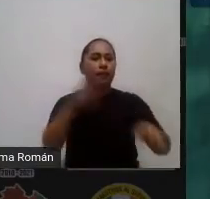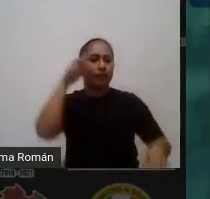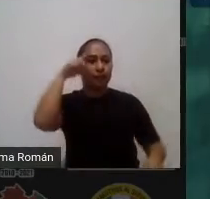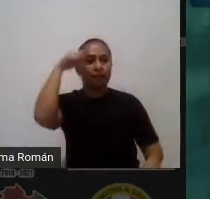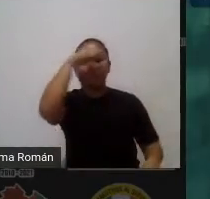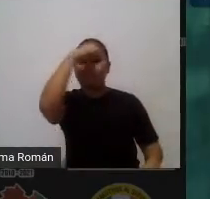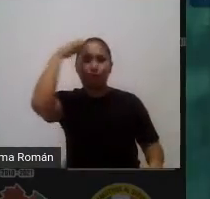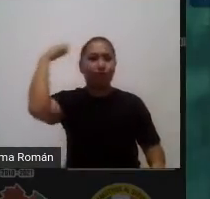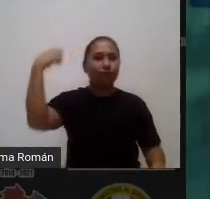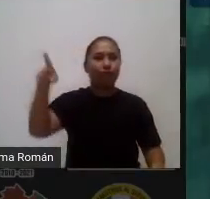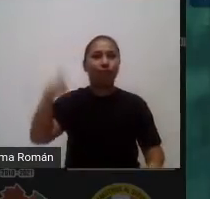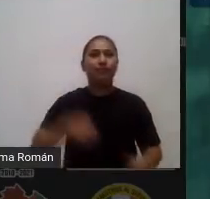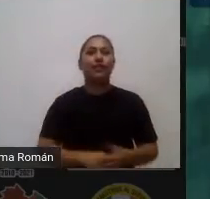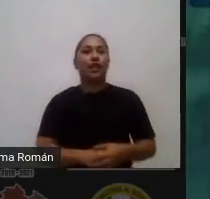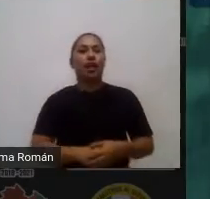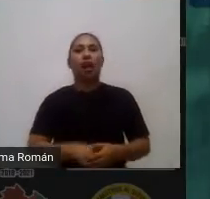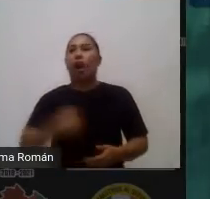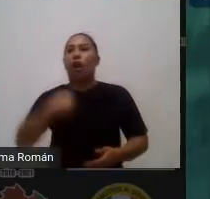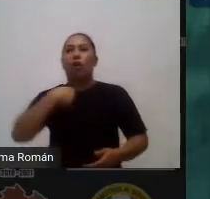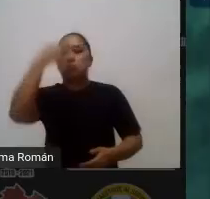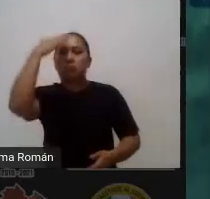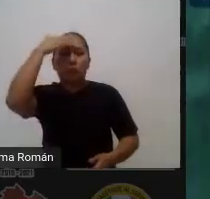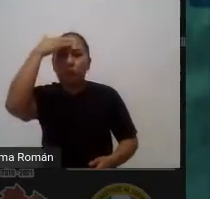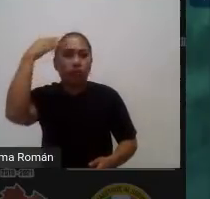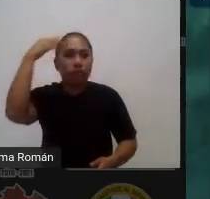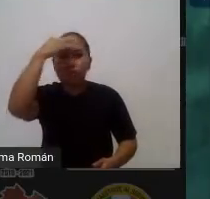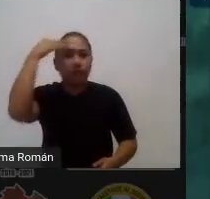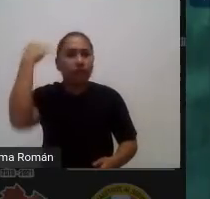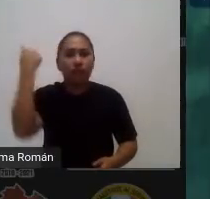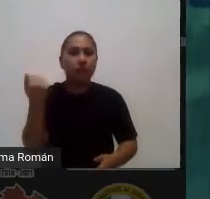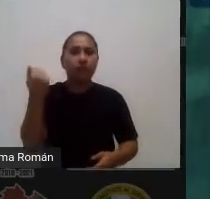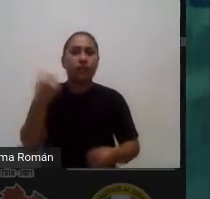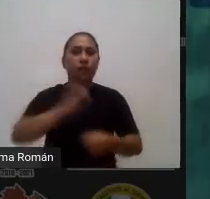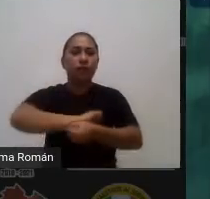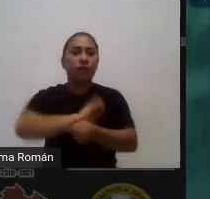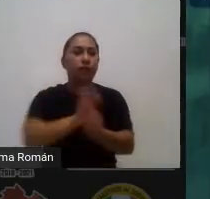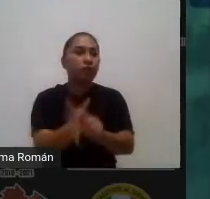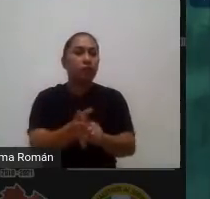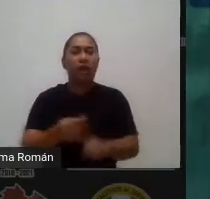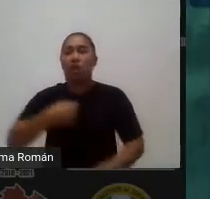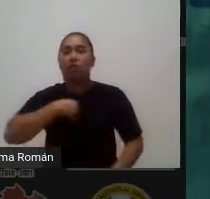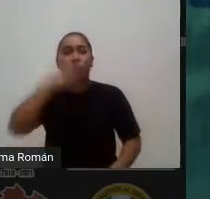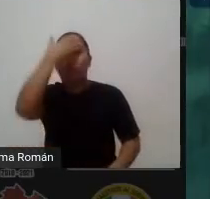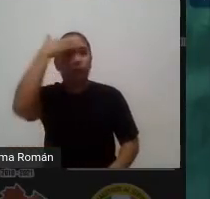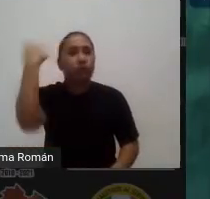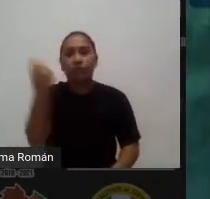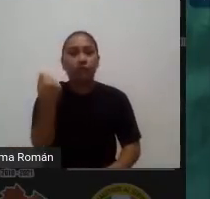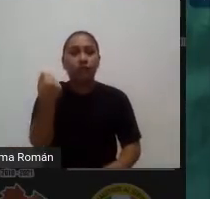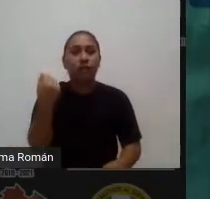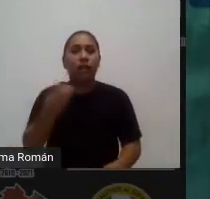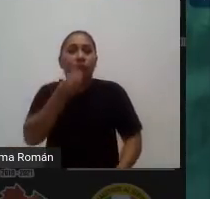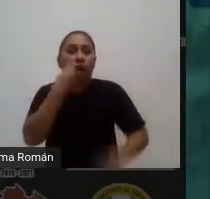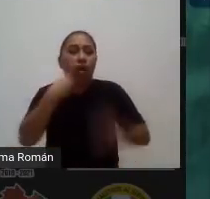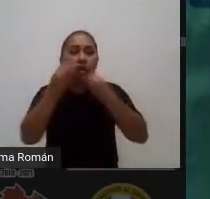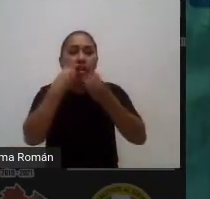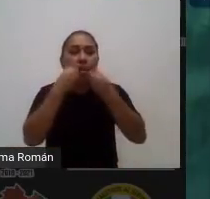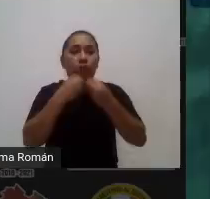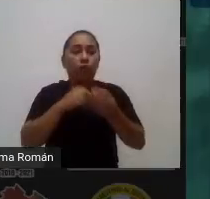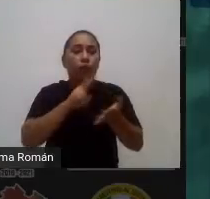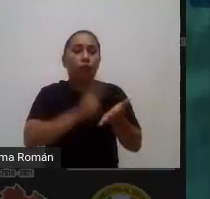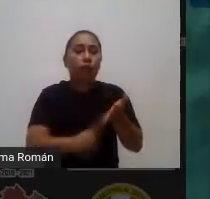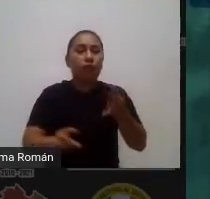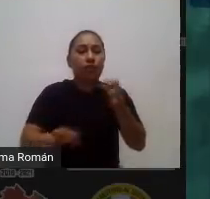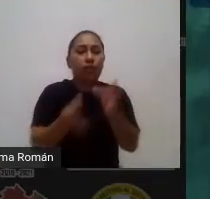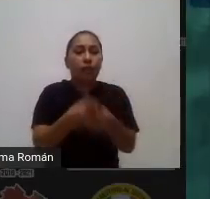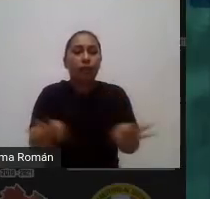nada de coronavirus o yo no sé nada de la comida vegana porque ahora está de moda la vega no que digo la vegana ahora en secundaria quieren saber la dieta